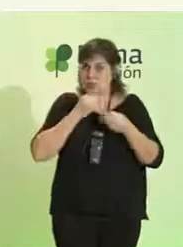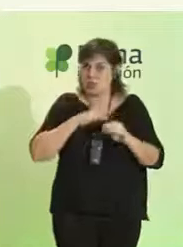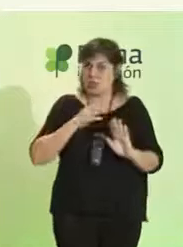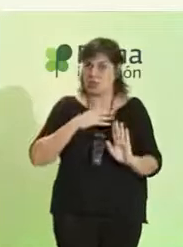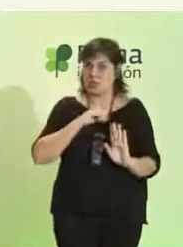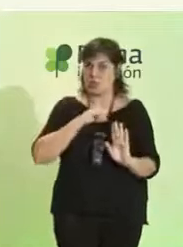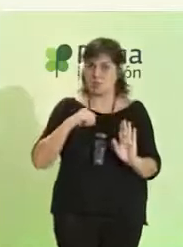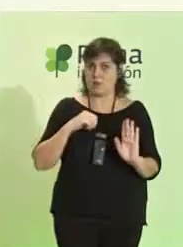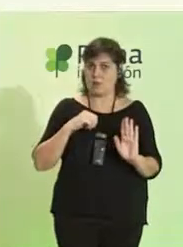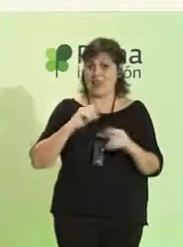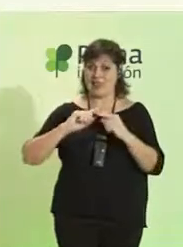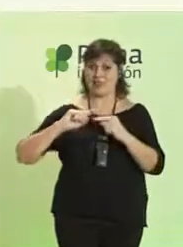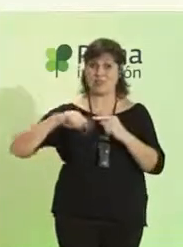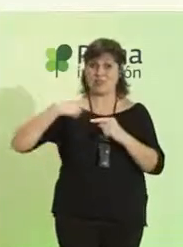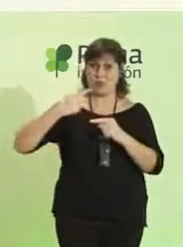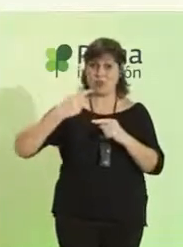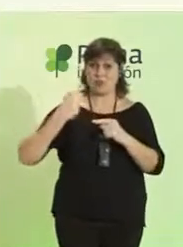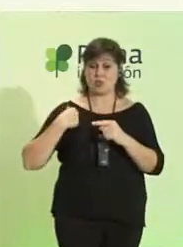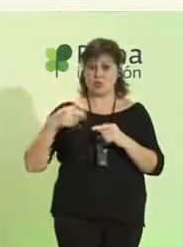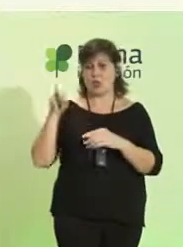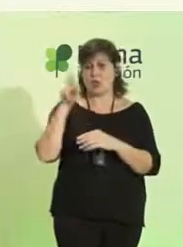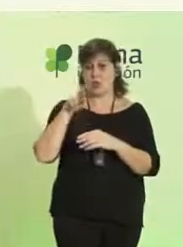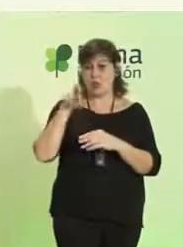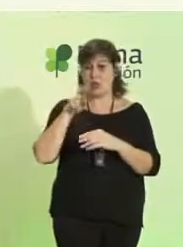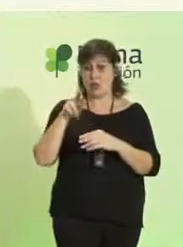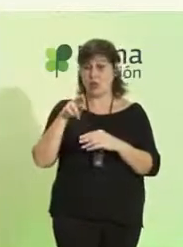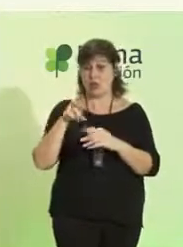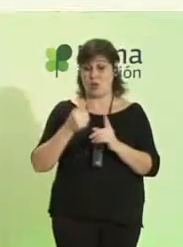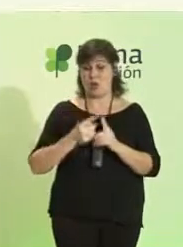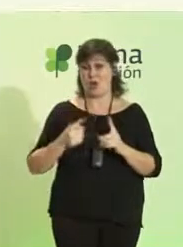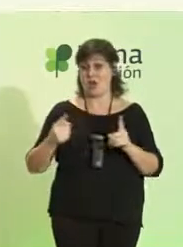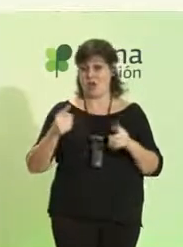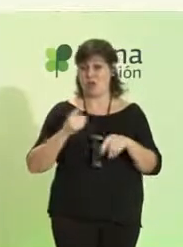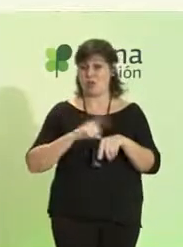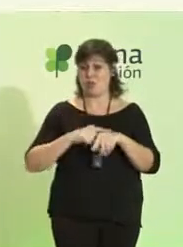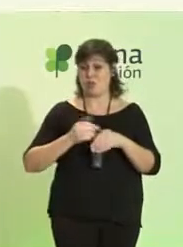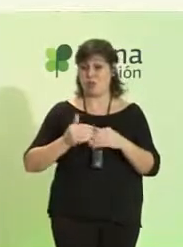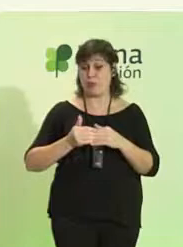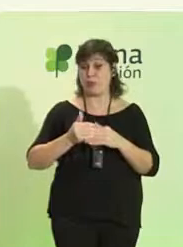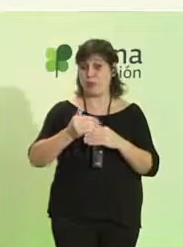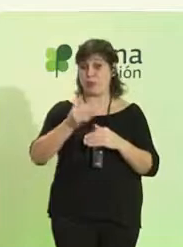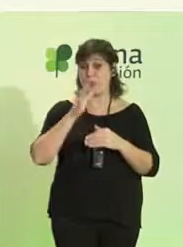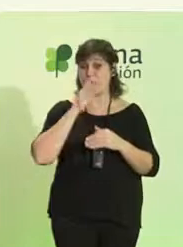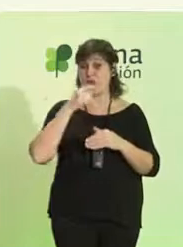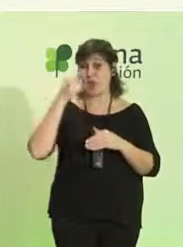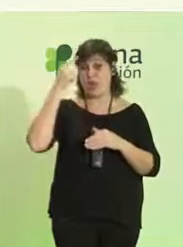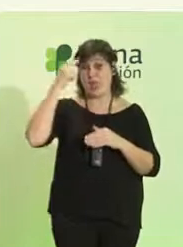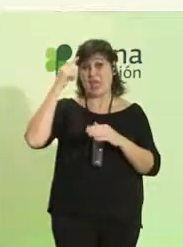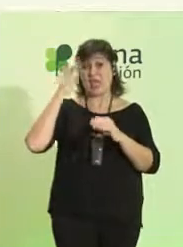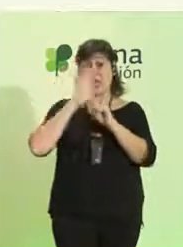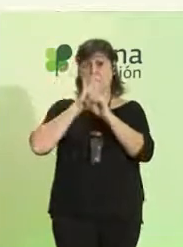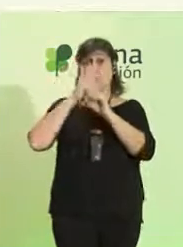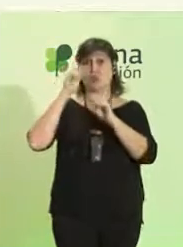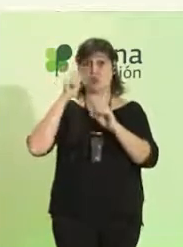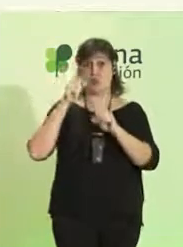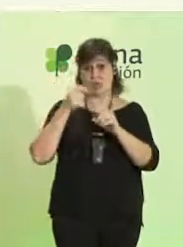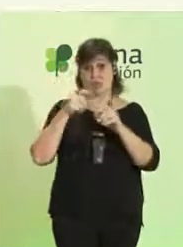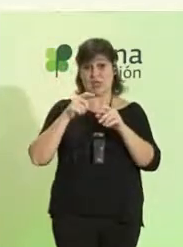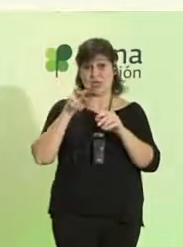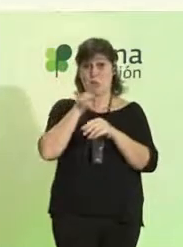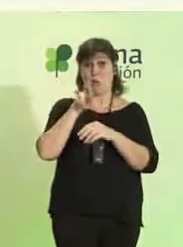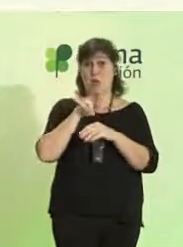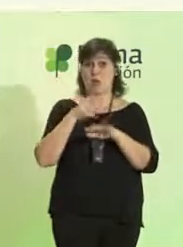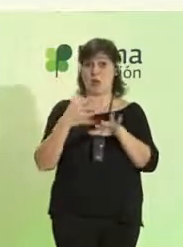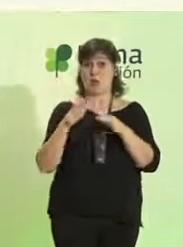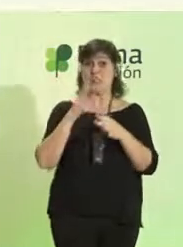pues, empecé en un largo periodo de recuperación de ese ictus de aproximadamente tres